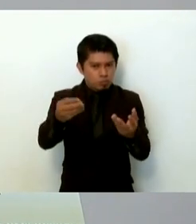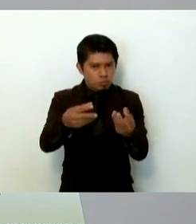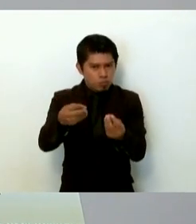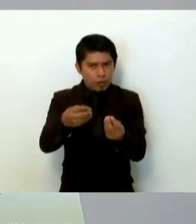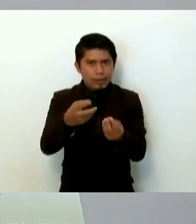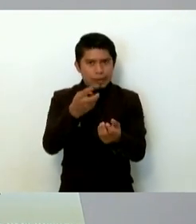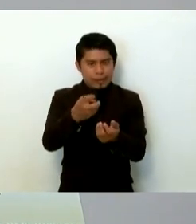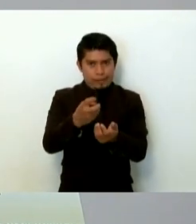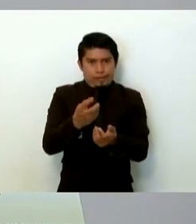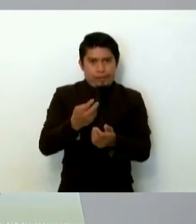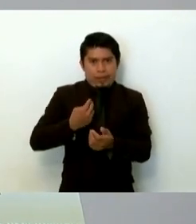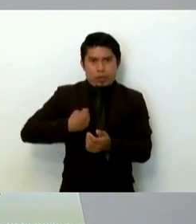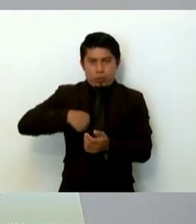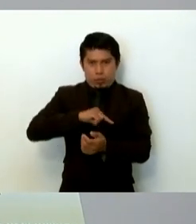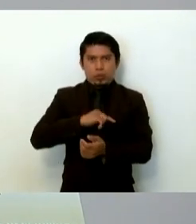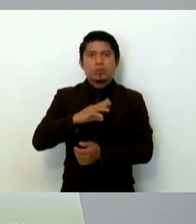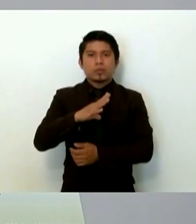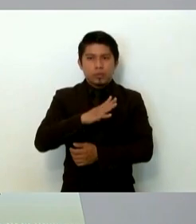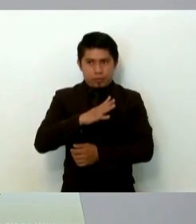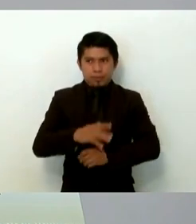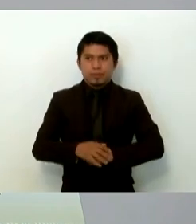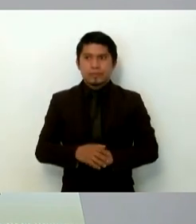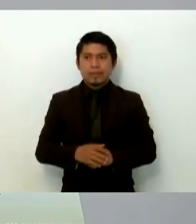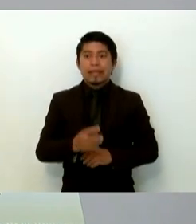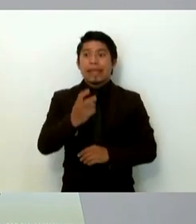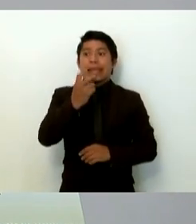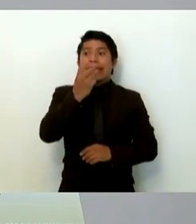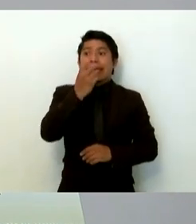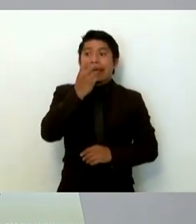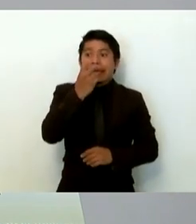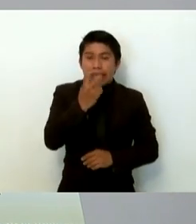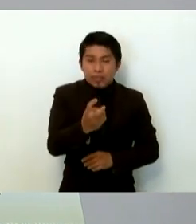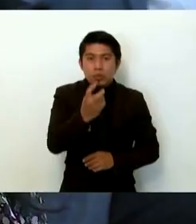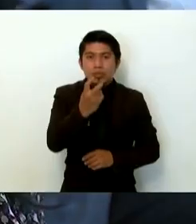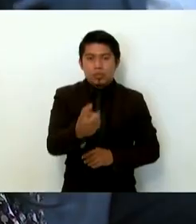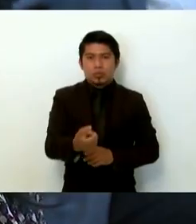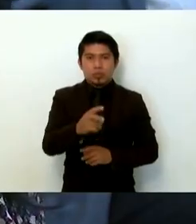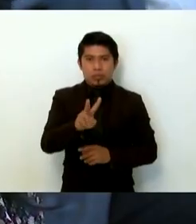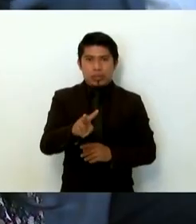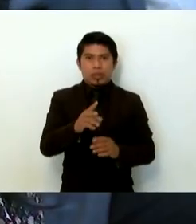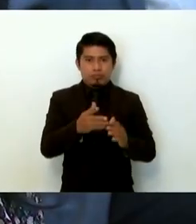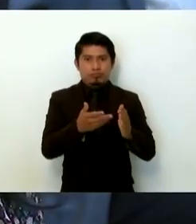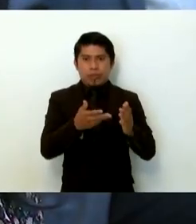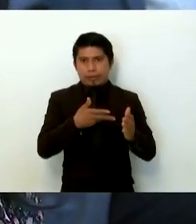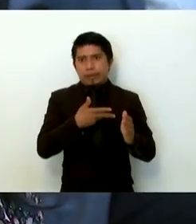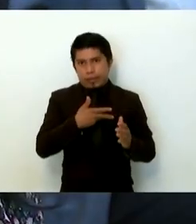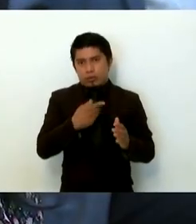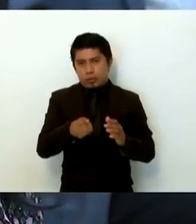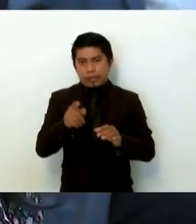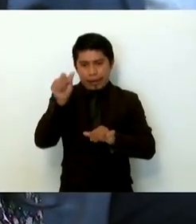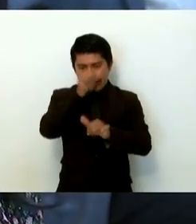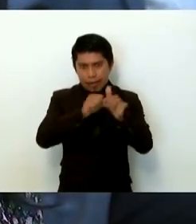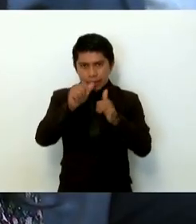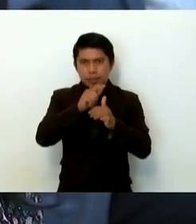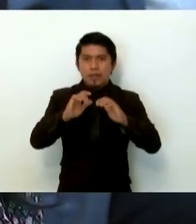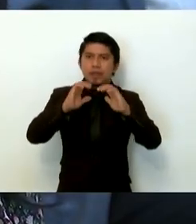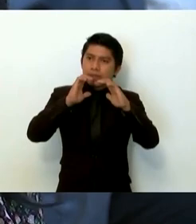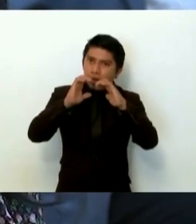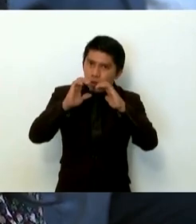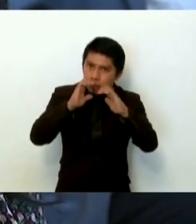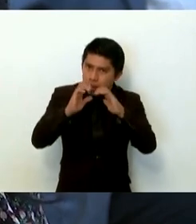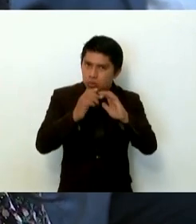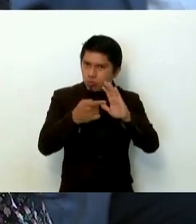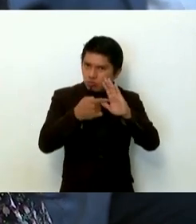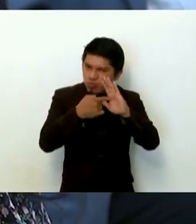que nosotros tenemos. Este solamente es uno de los modelos del análisis de comunicaciones